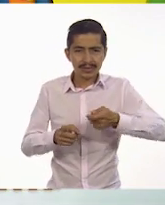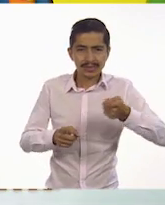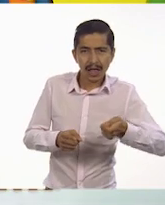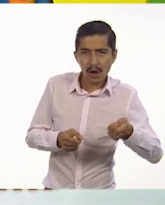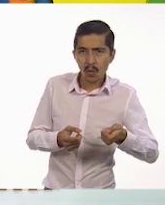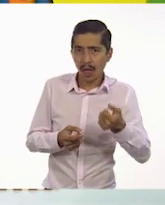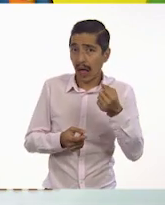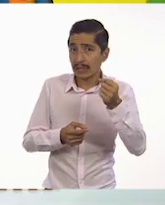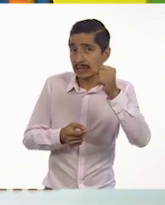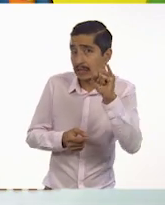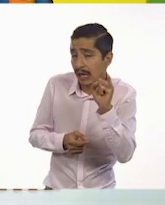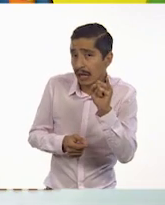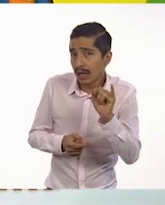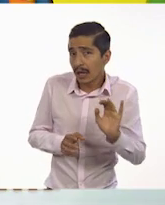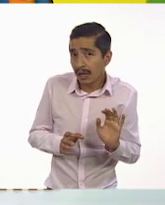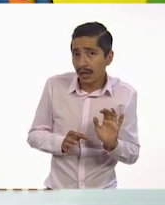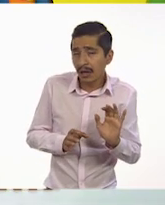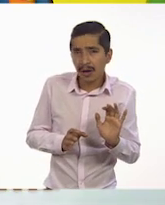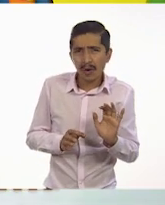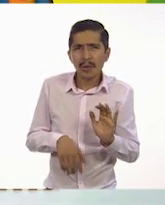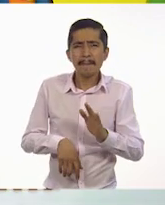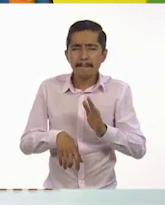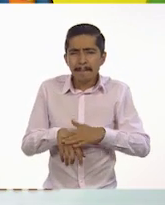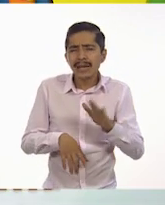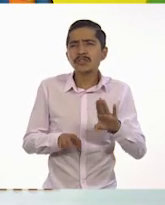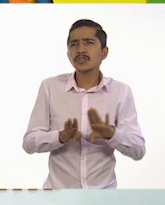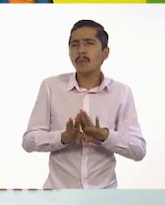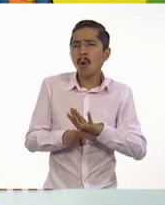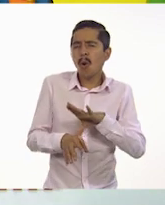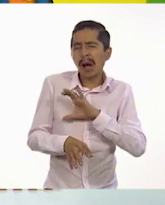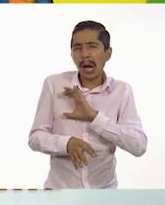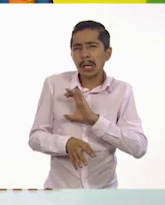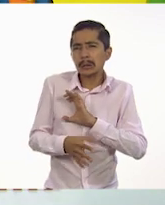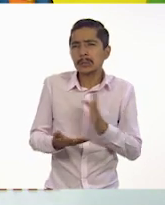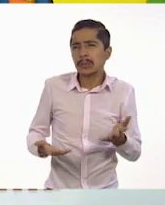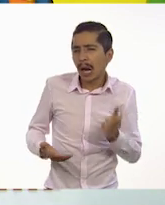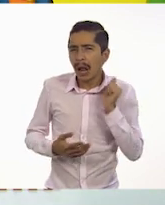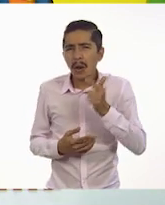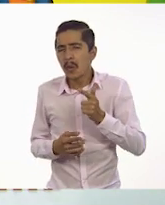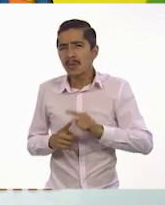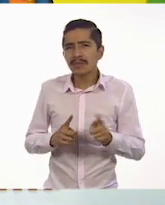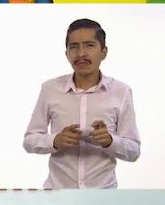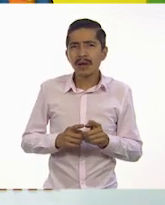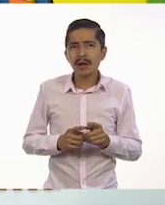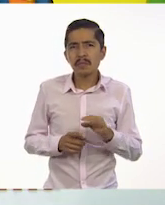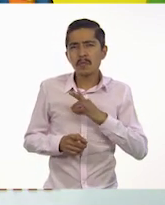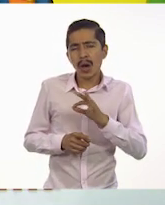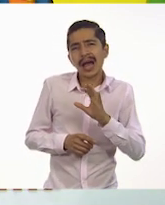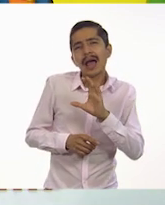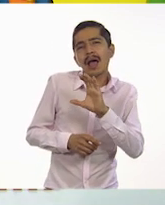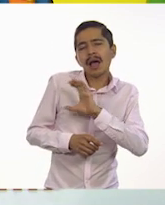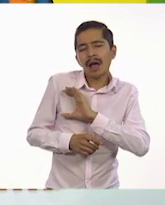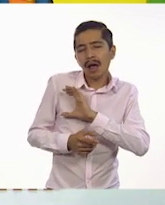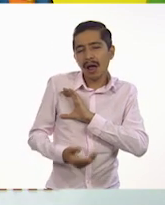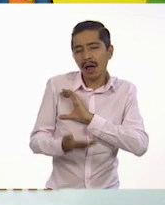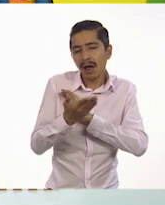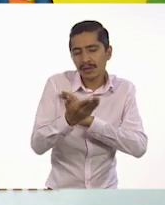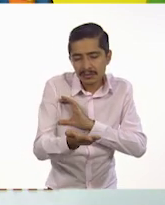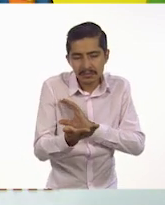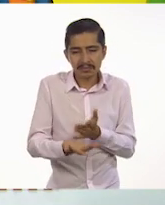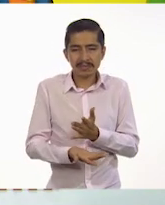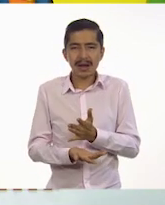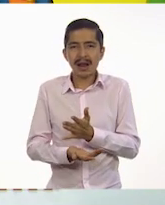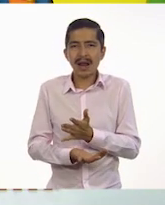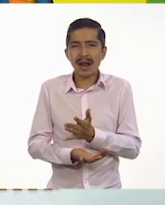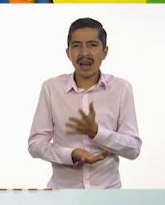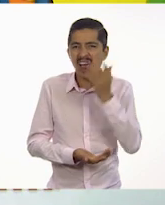sé. No, no. Algo más afectivo, ¿no? Más cercano. Mejor podemos escribir querida Leona. Sí. O estimada Leona.